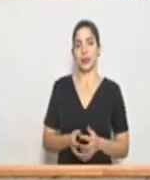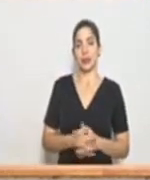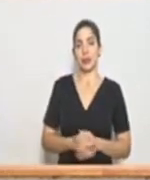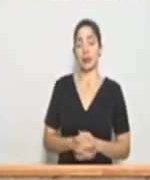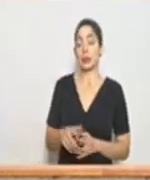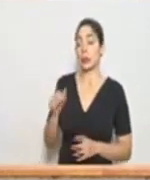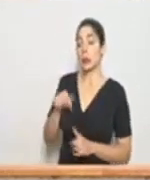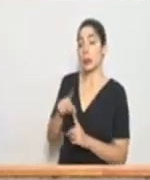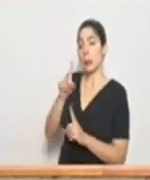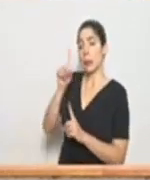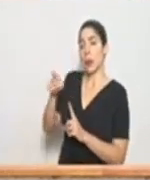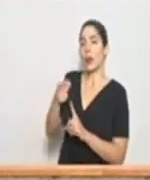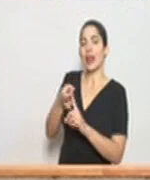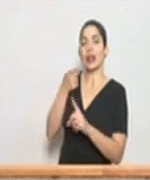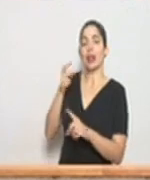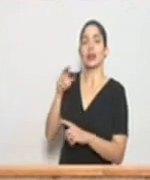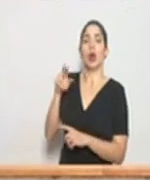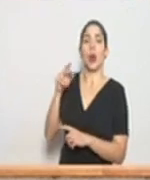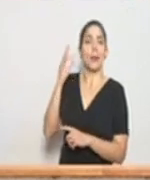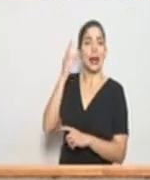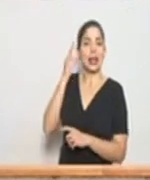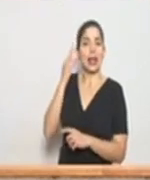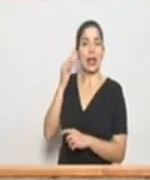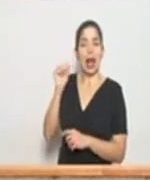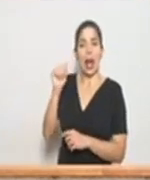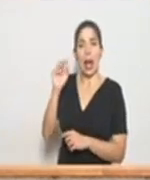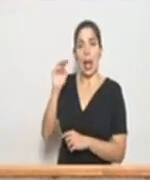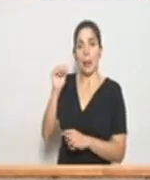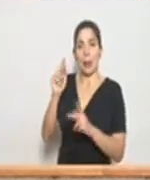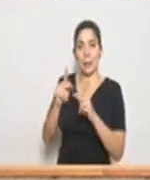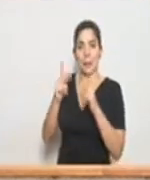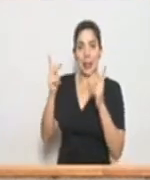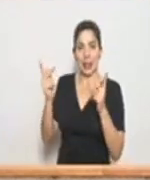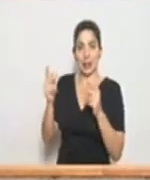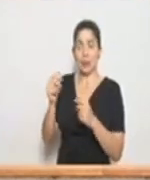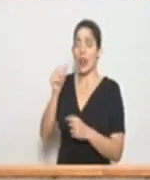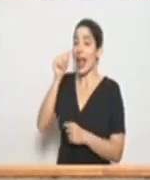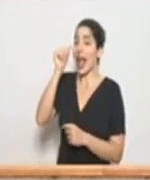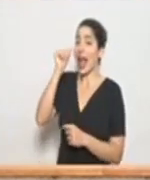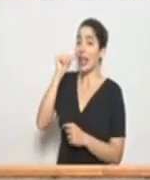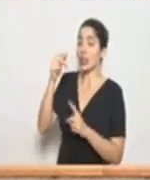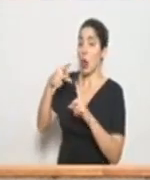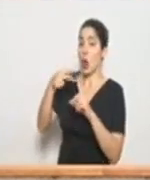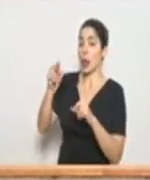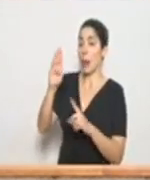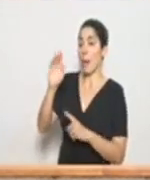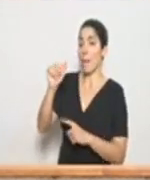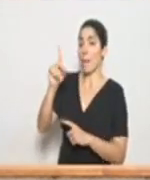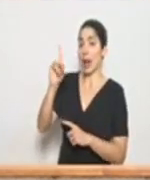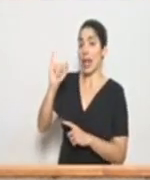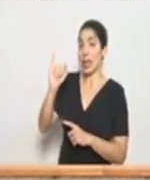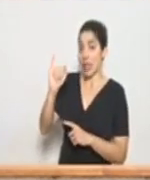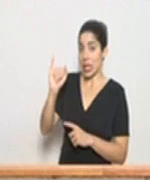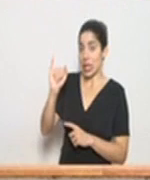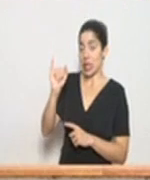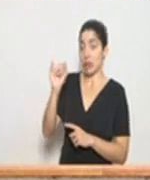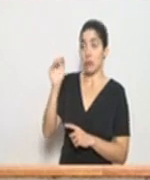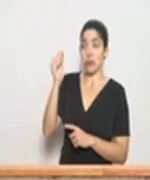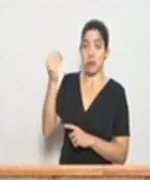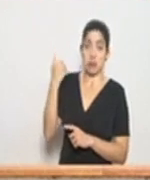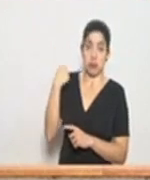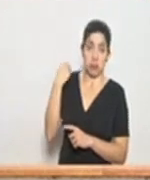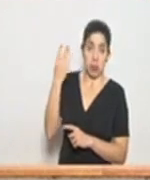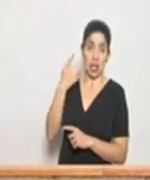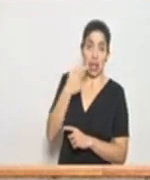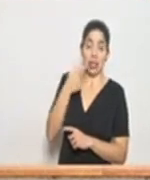esta consulta nos llega de la colega de am prensa ayer el hotel baldí contactó según nos indica la